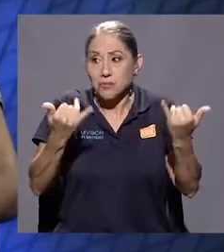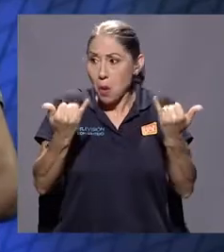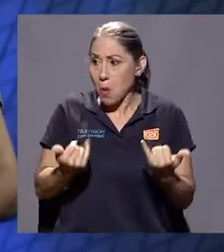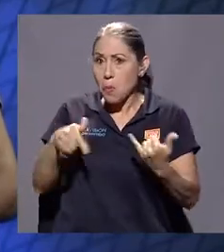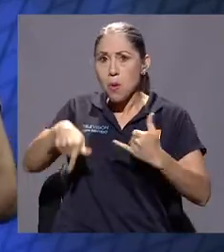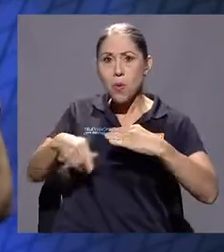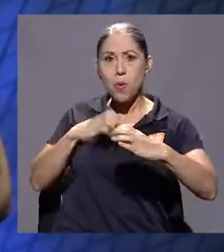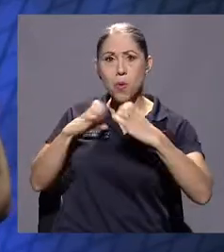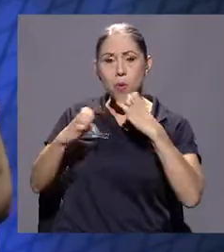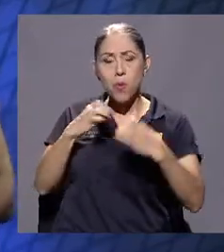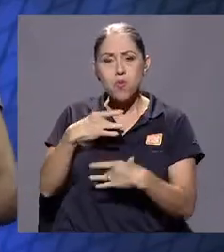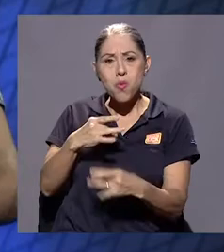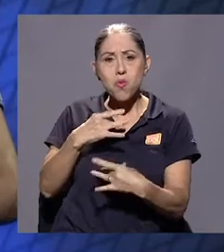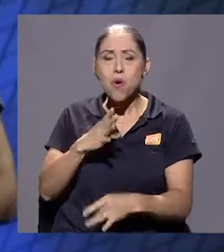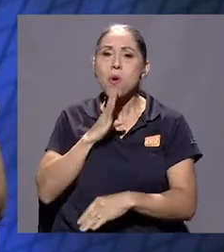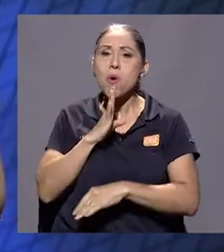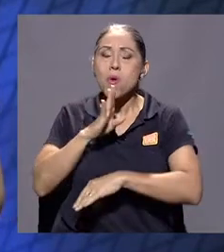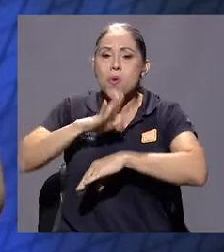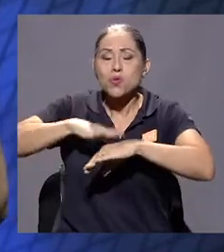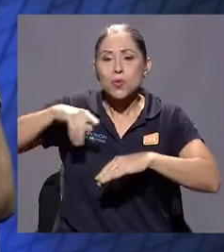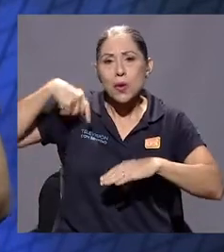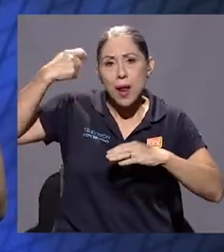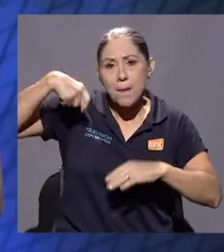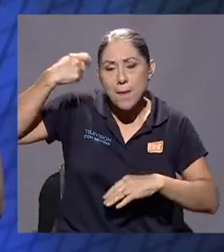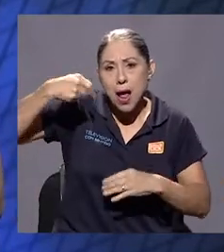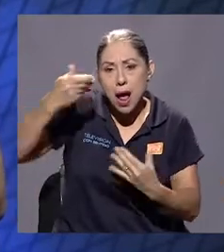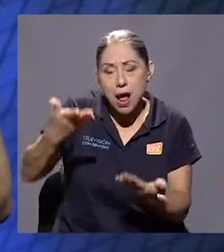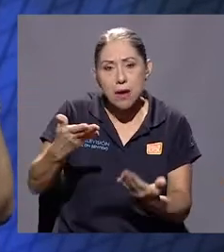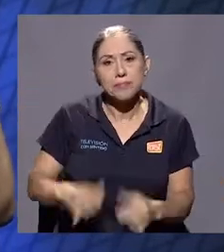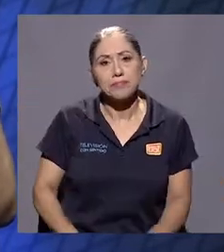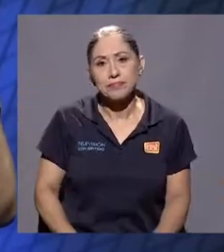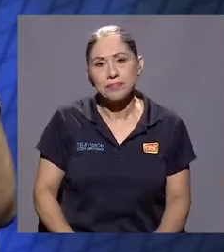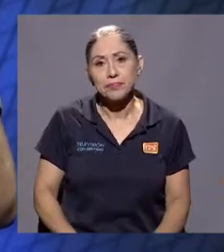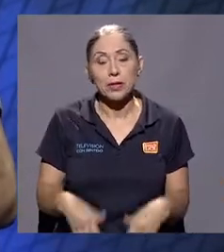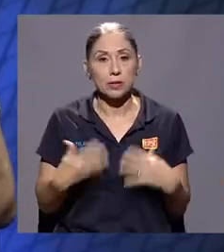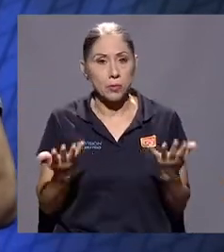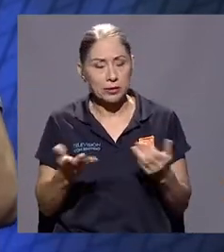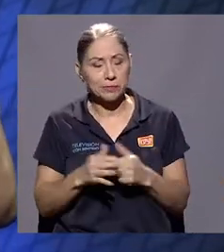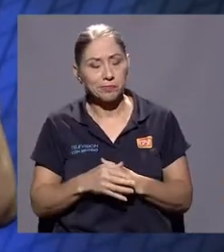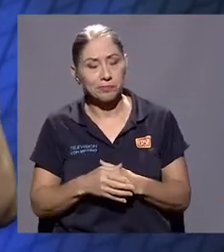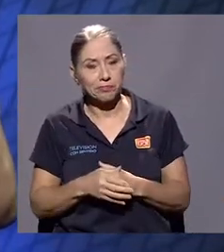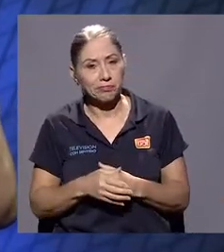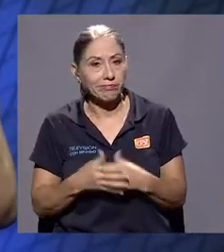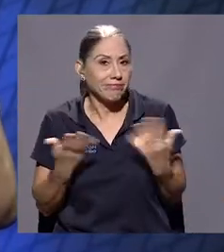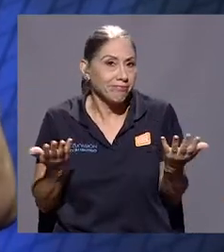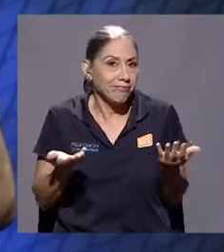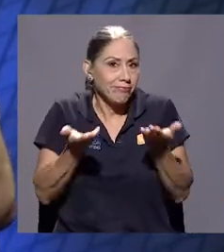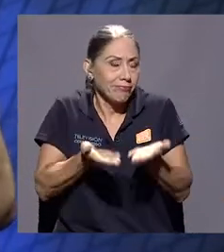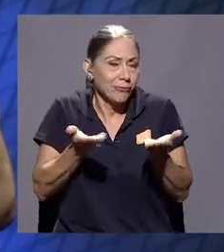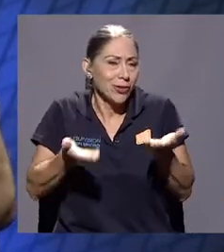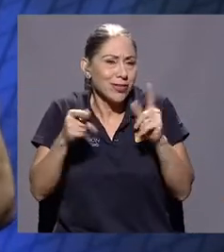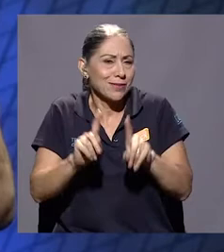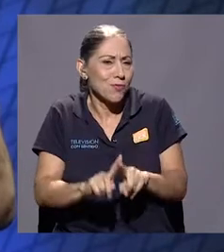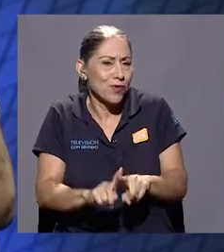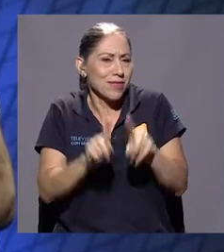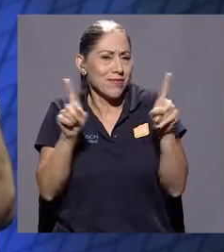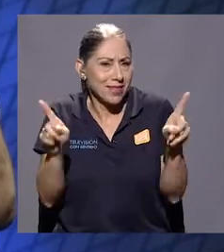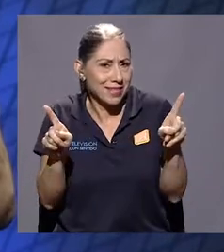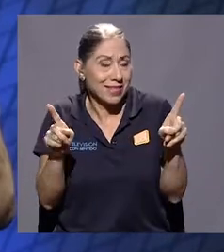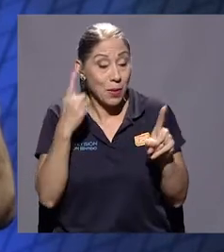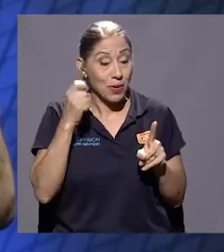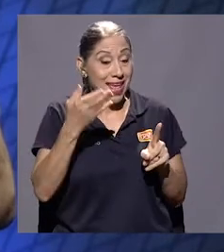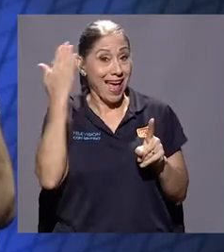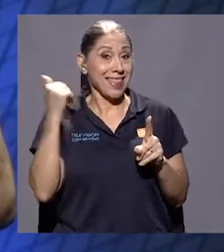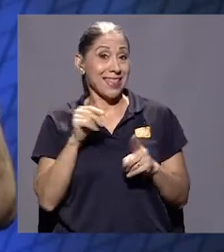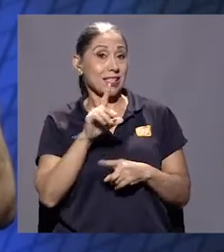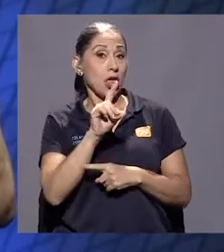aquí en una entrevista muy interesante, hablando de la película. Y, bueno, son cosas muy diferentes, porque